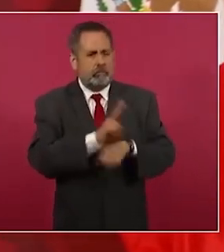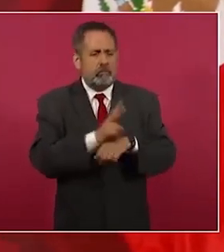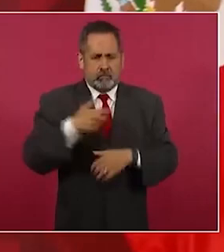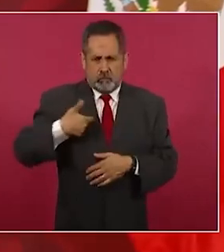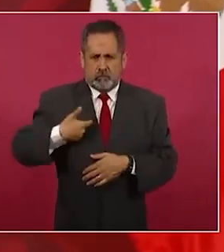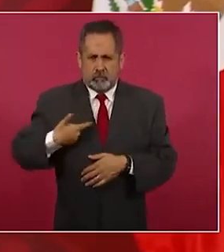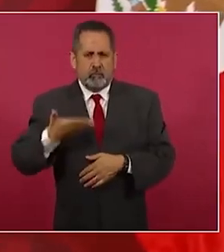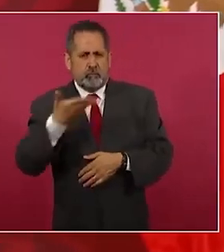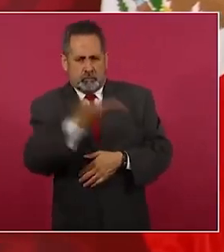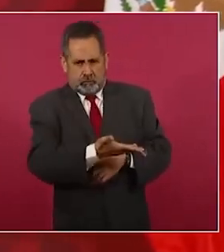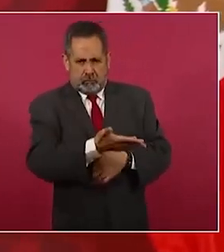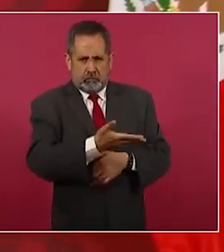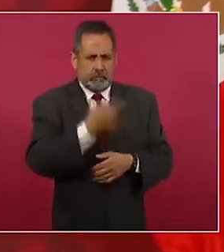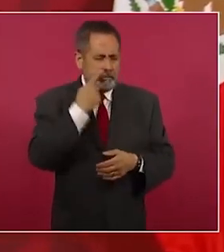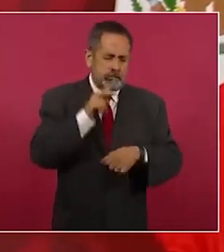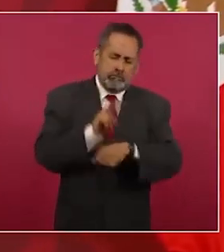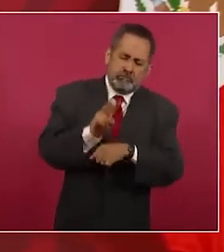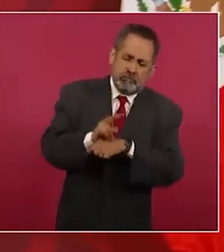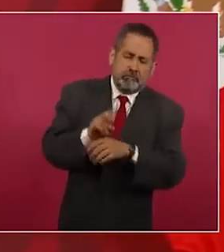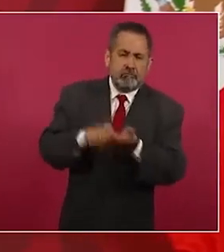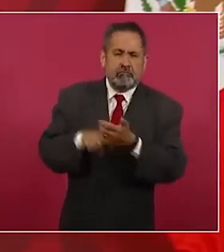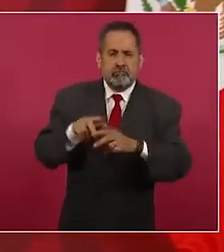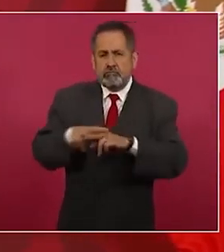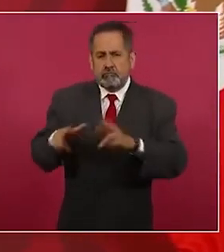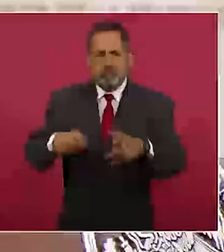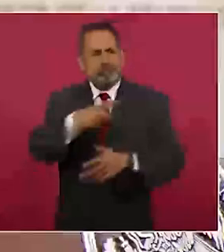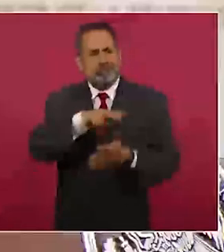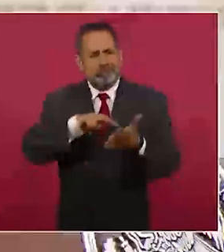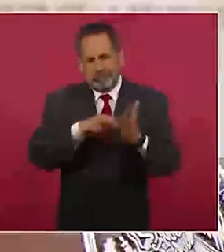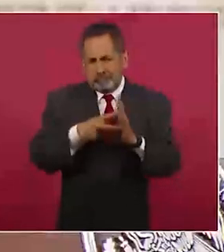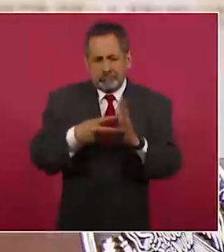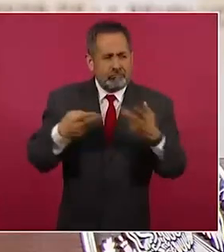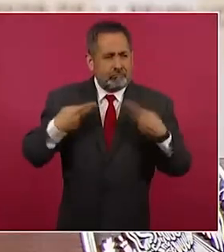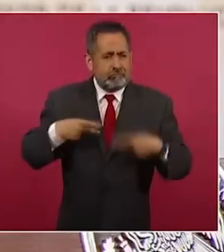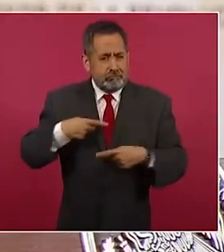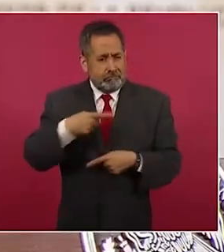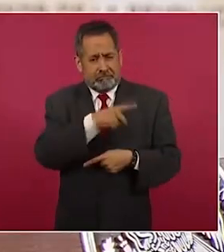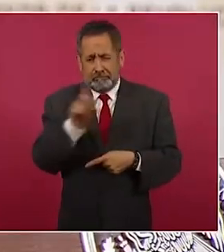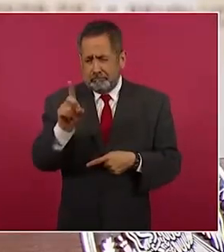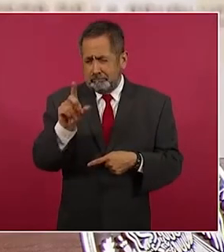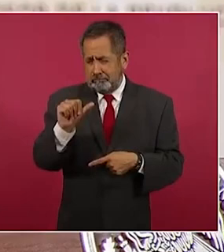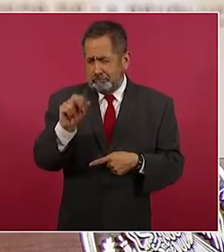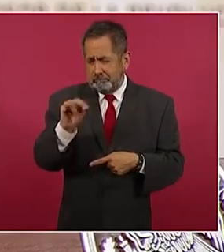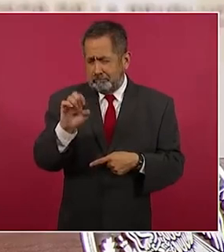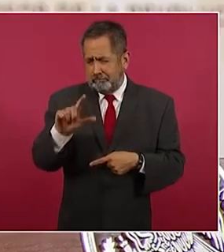se lo pedí en el Tren Maya, porque es ingeniero y además es un agente de primera. En